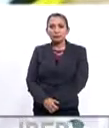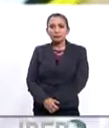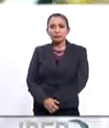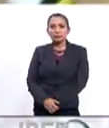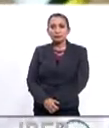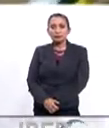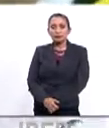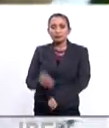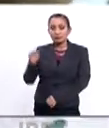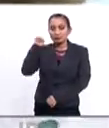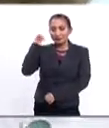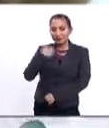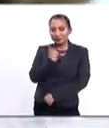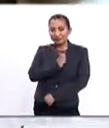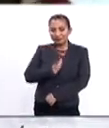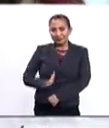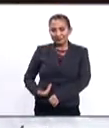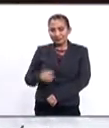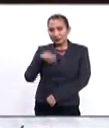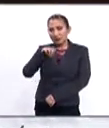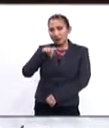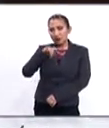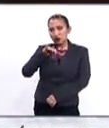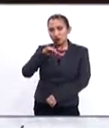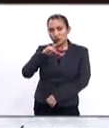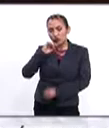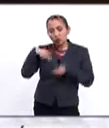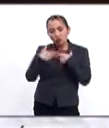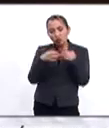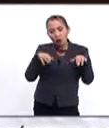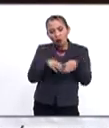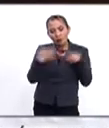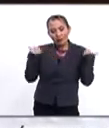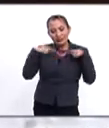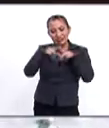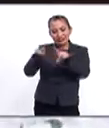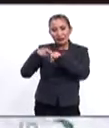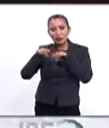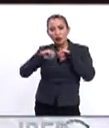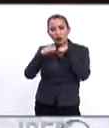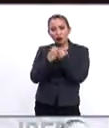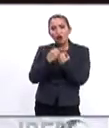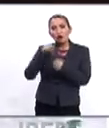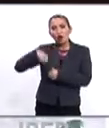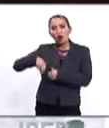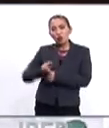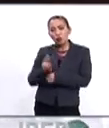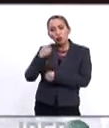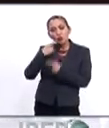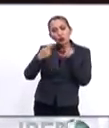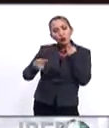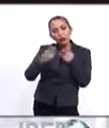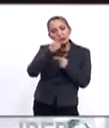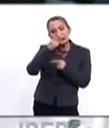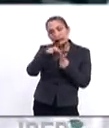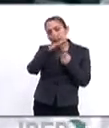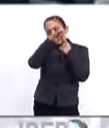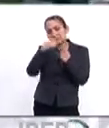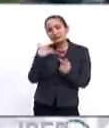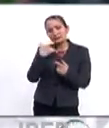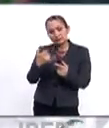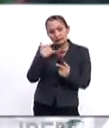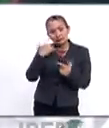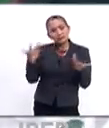El pasado sábado, el presidente Nicolás Maduro sostuvo una reunión con representantes de la Organización de las Naciones Unidas en la que destacó los